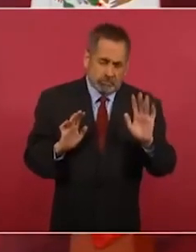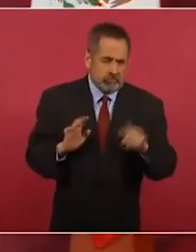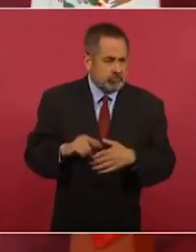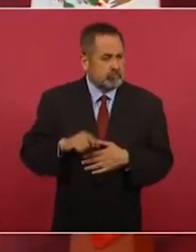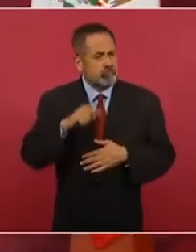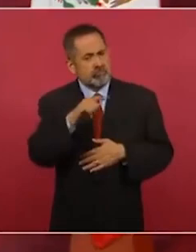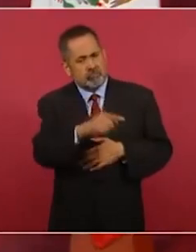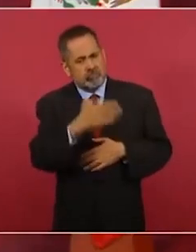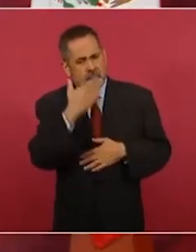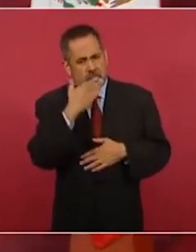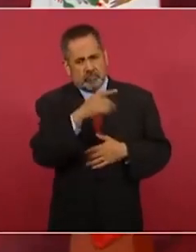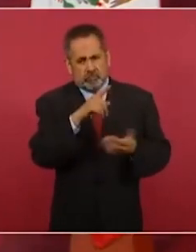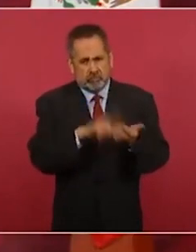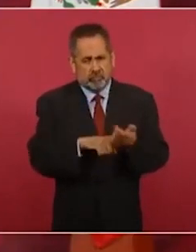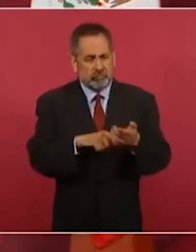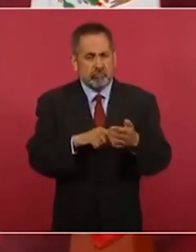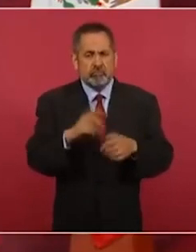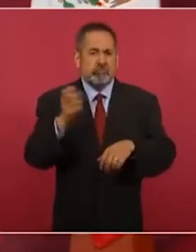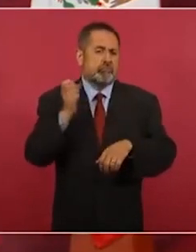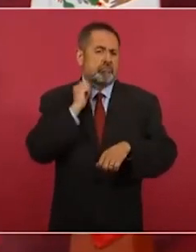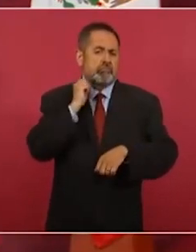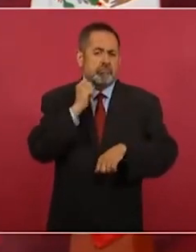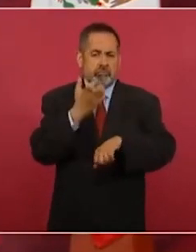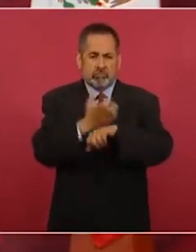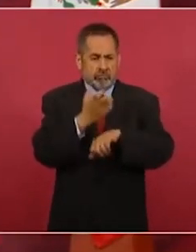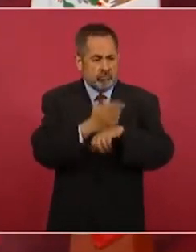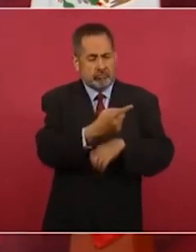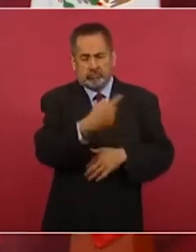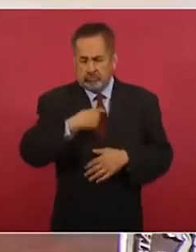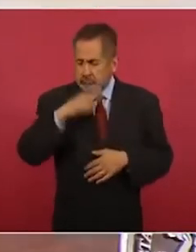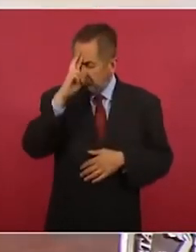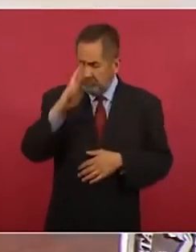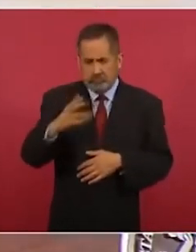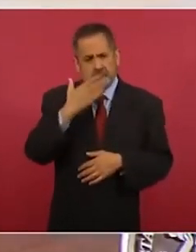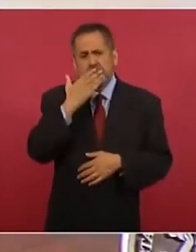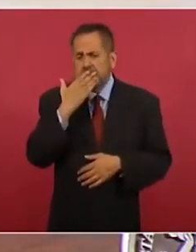el embajador de Estados Unidos es respetuoso.